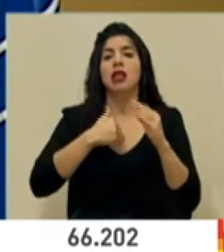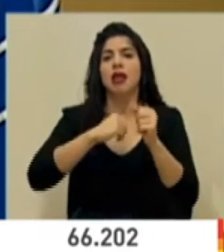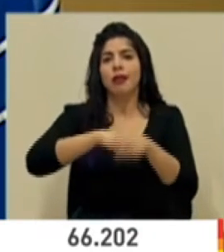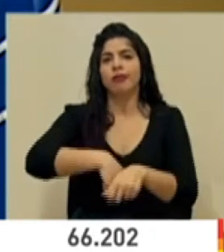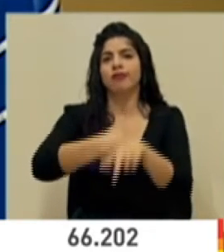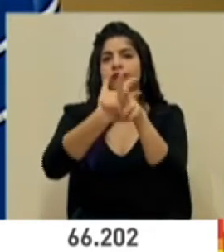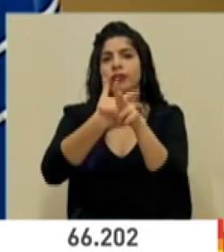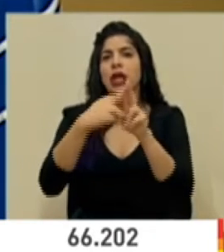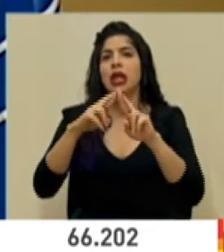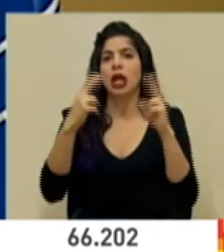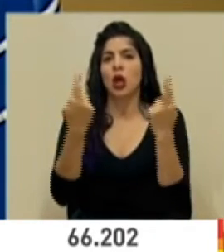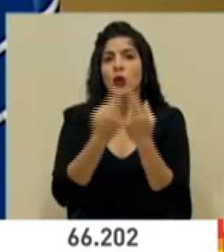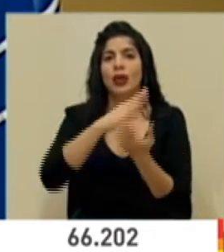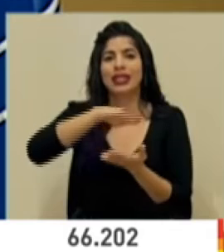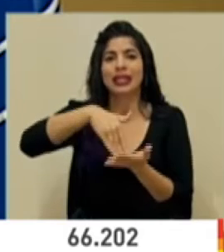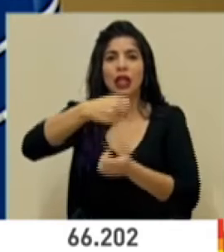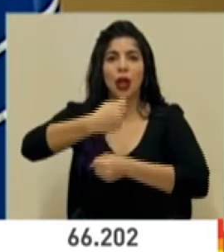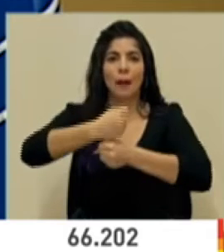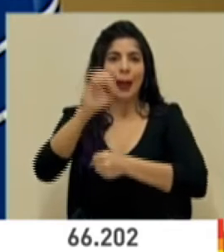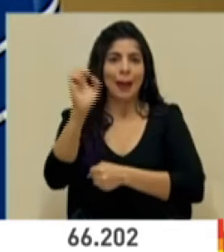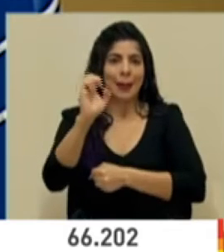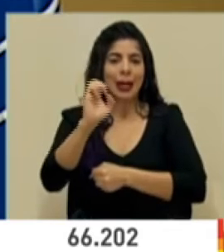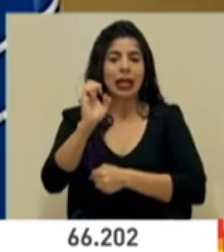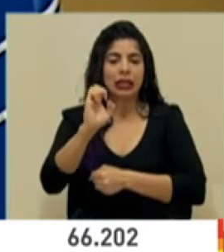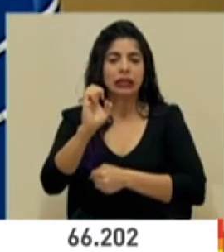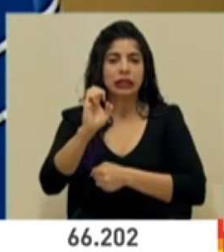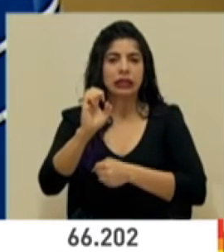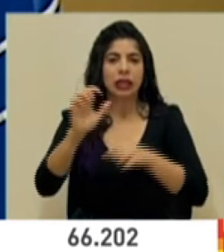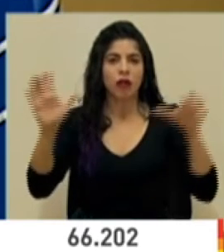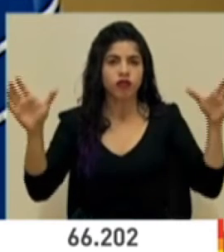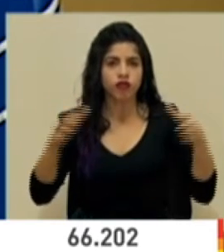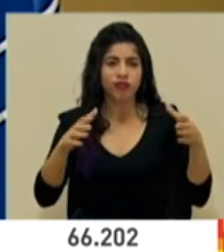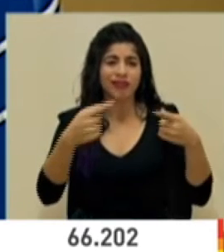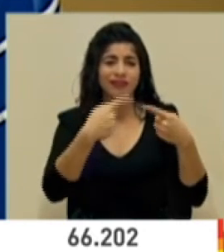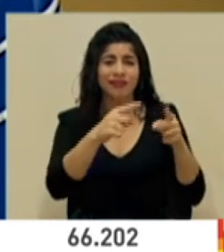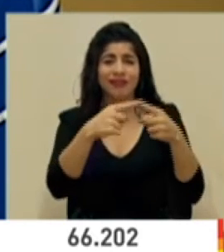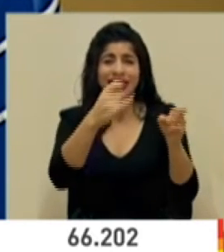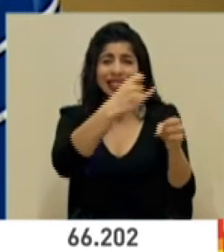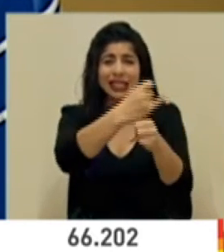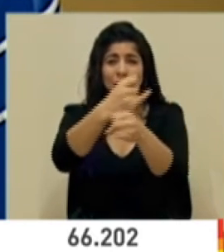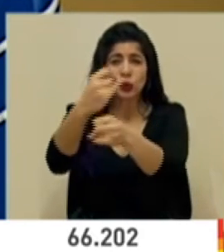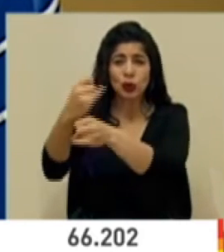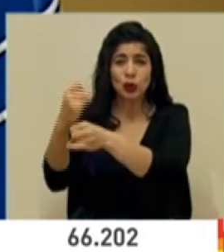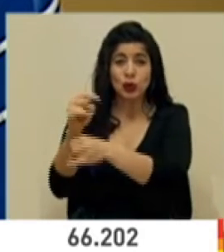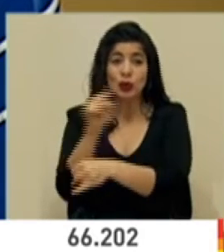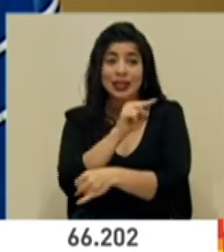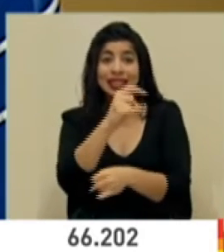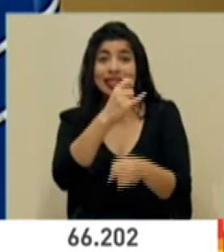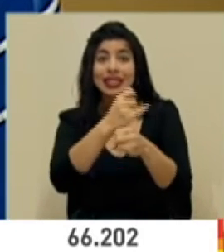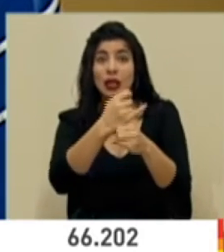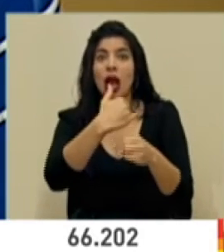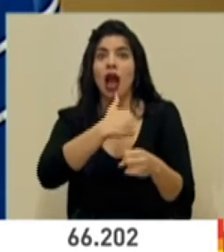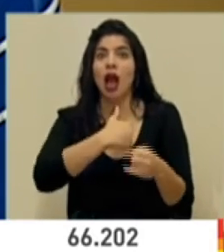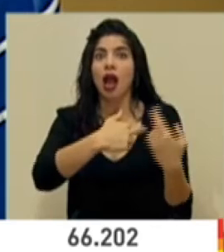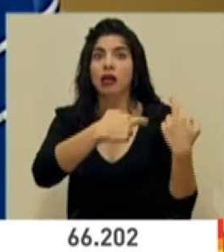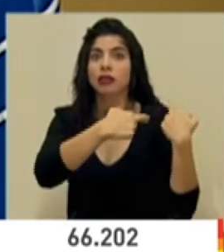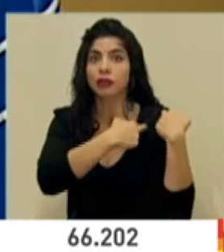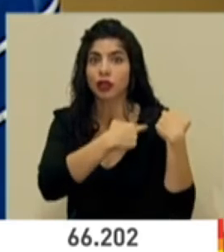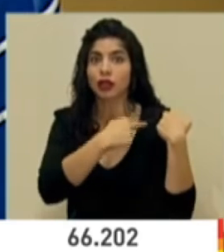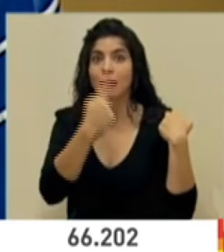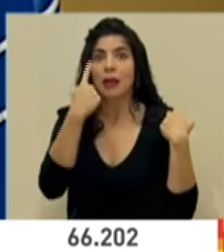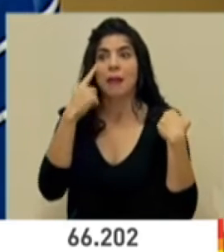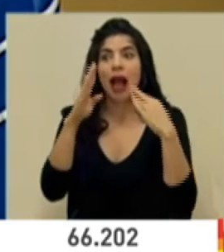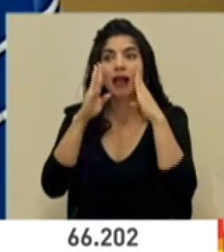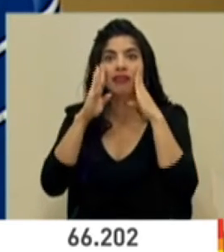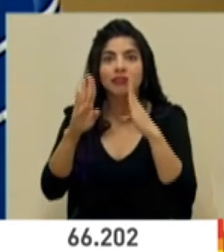del Centro de Operaciones de Emergencia con todas las instituciones que directamente tienen la responsabilidad de responder